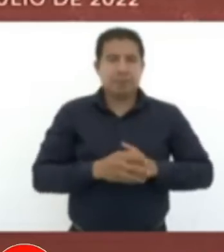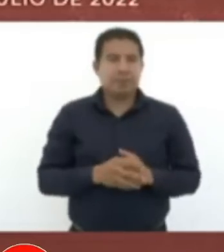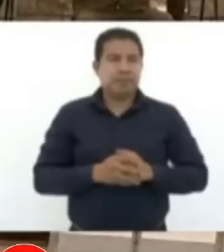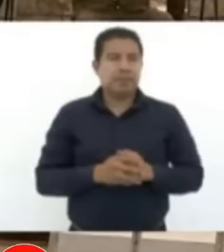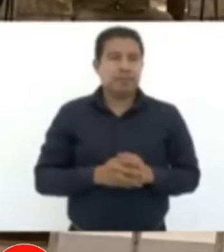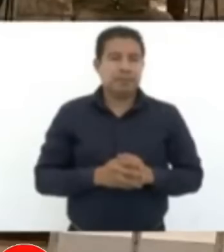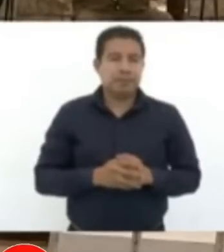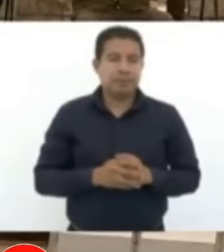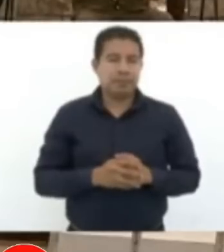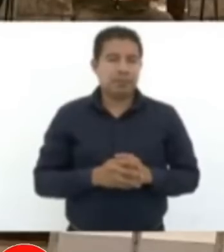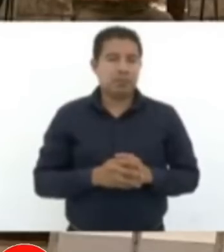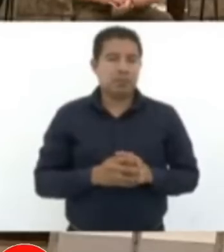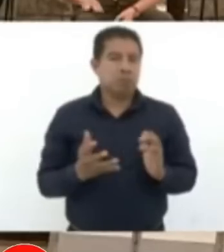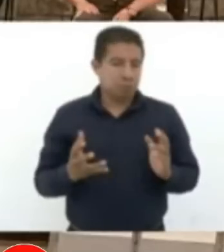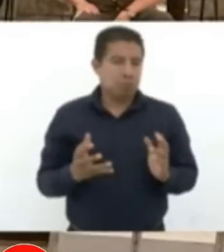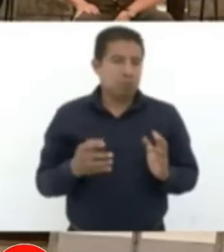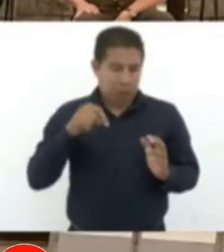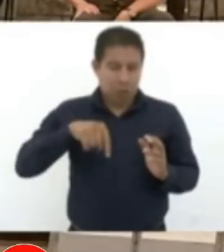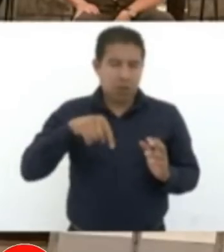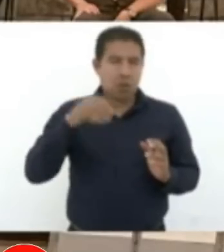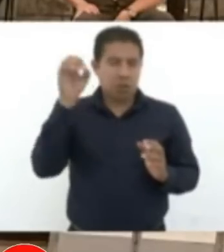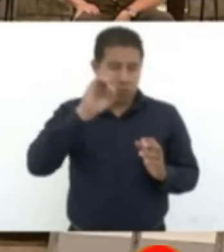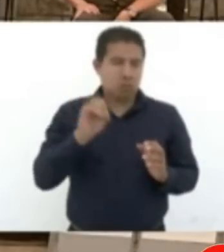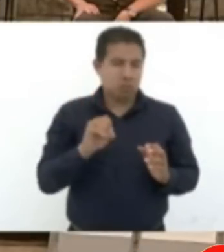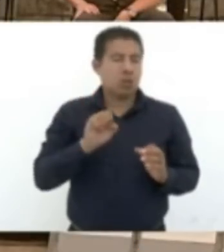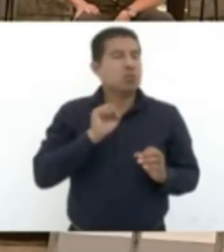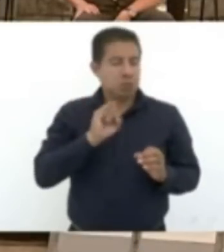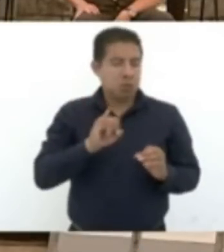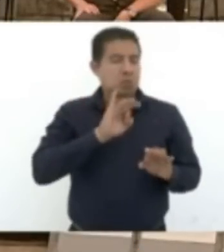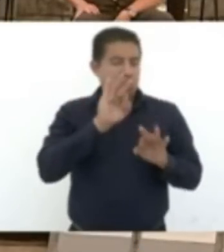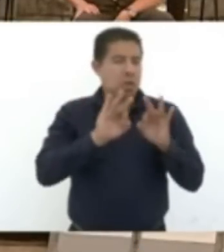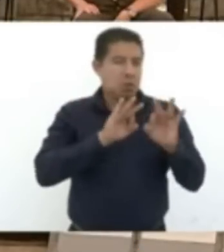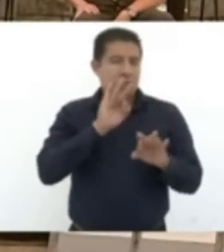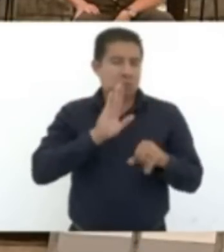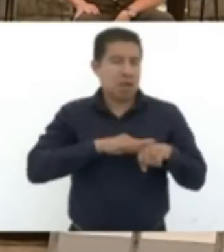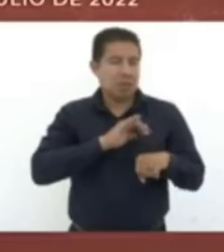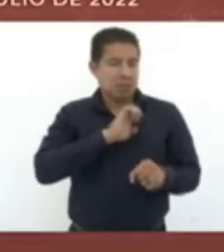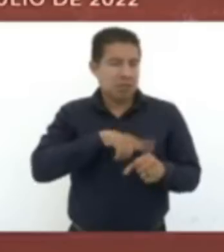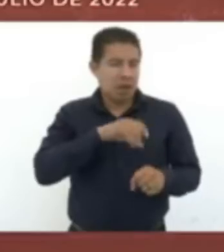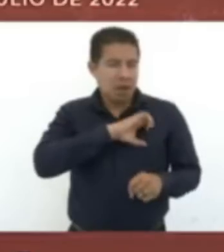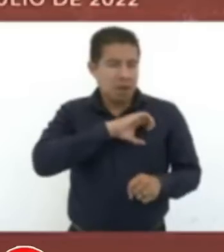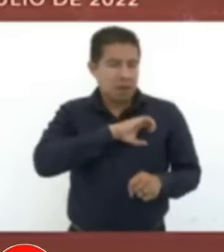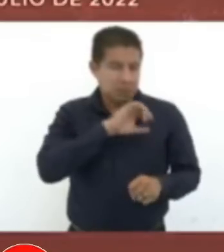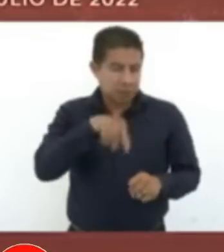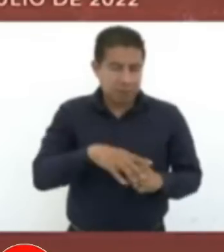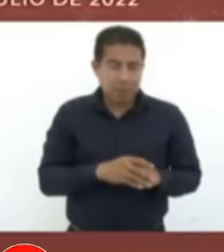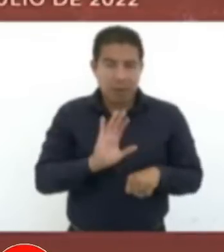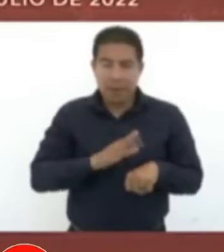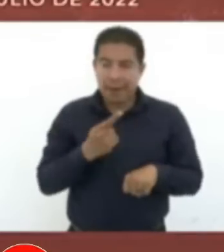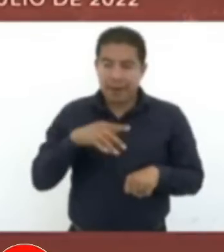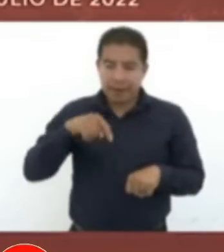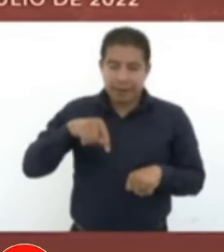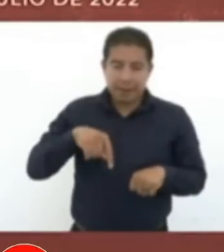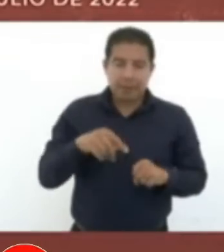Y sí tiene un trato especial, Ococingo, porque en todo Chiapas son